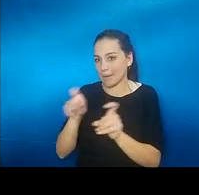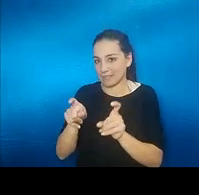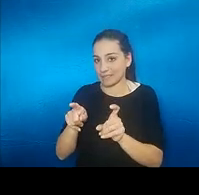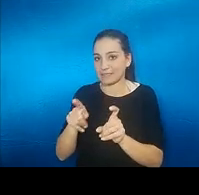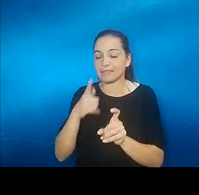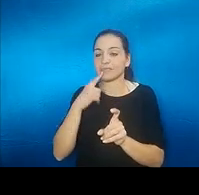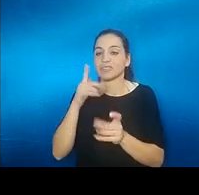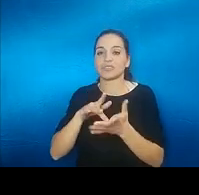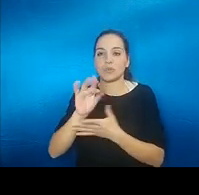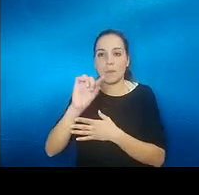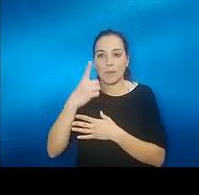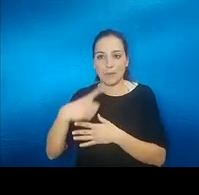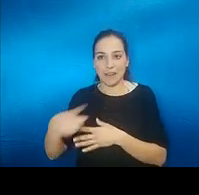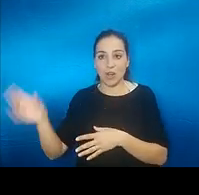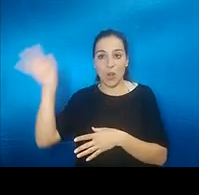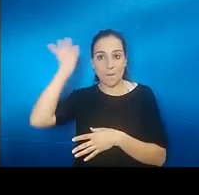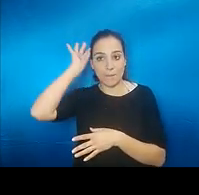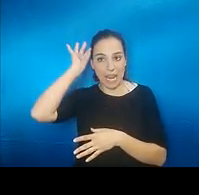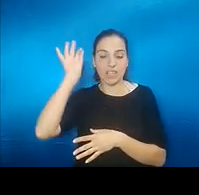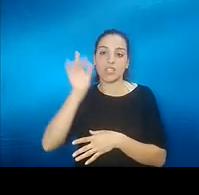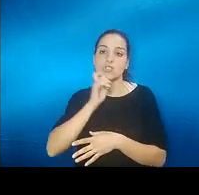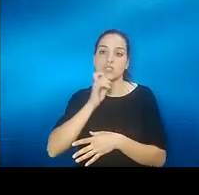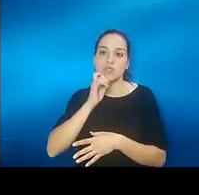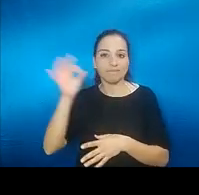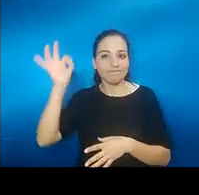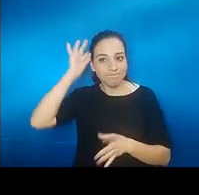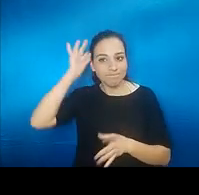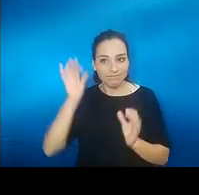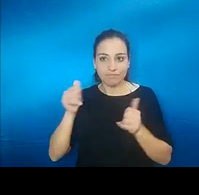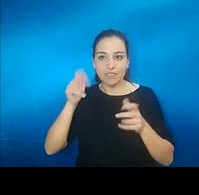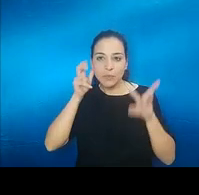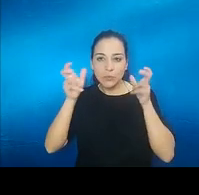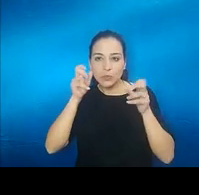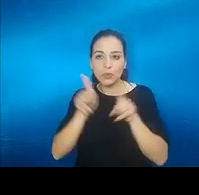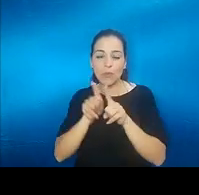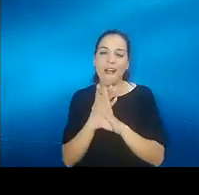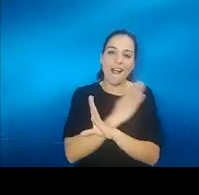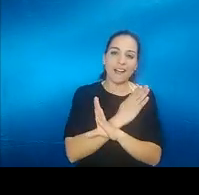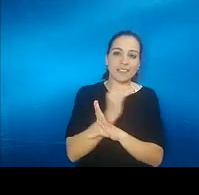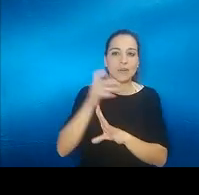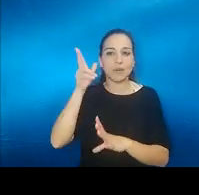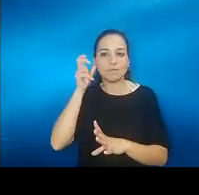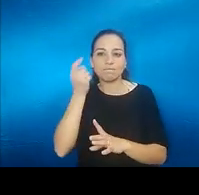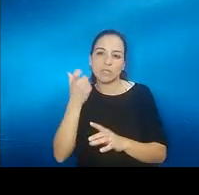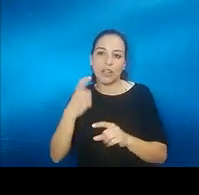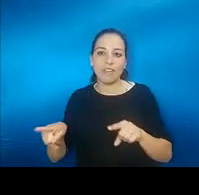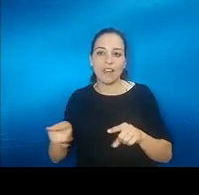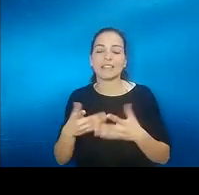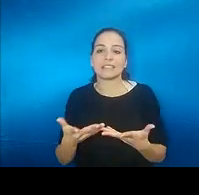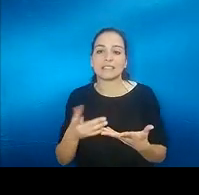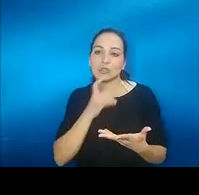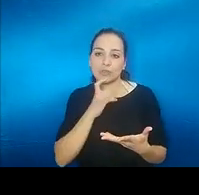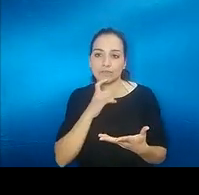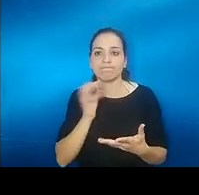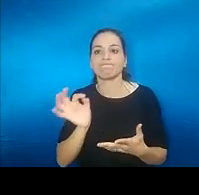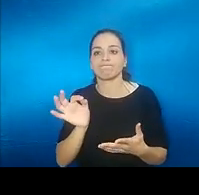implantaste ¿cómo escuchabas los sonidos? ¿como los que tenías antes o eran sonidos distintos? bueno yo le conozco